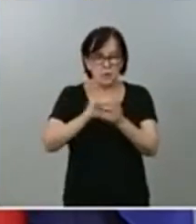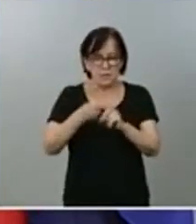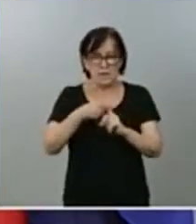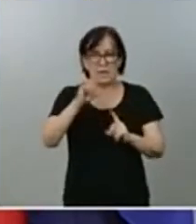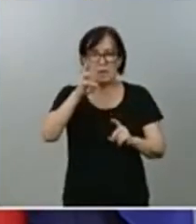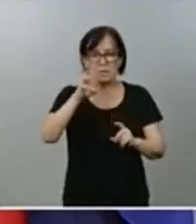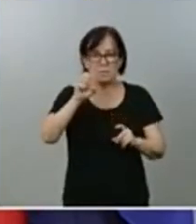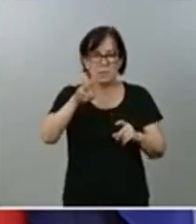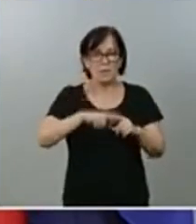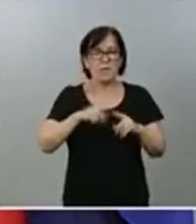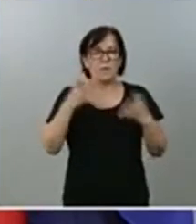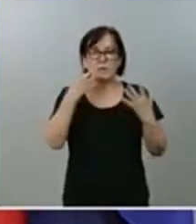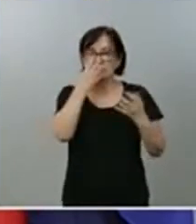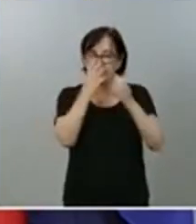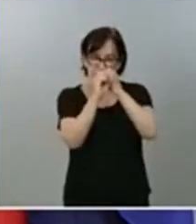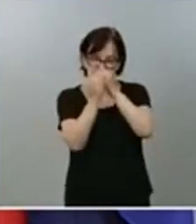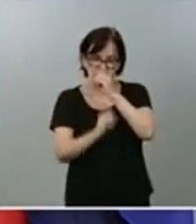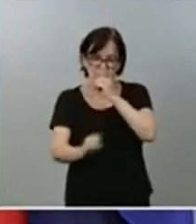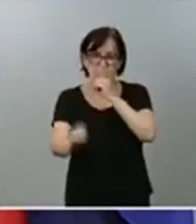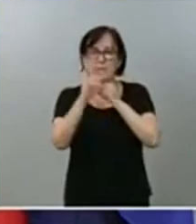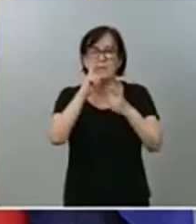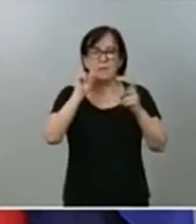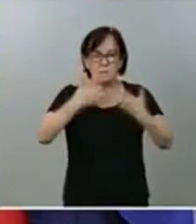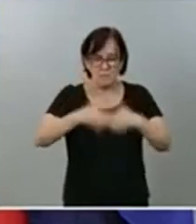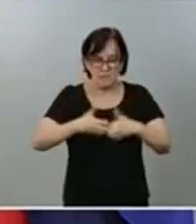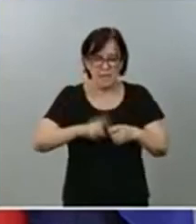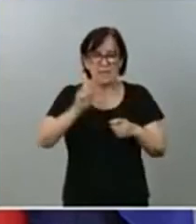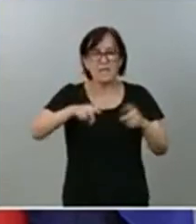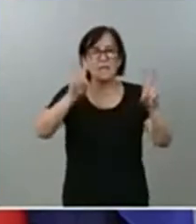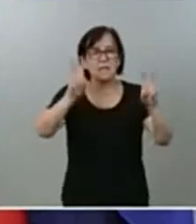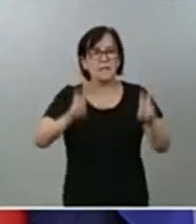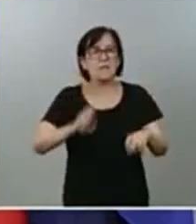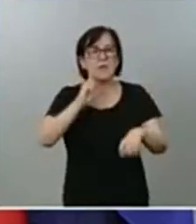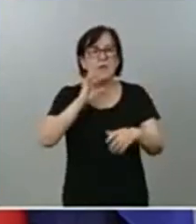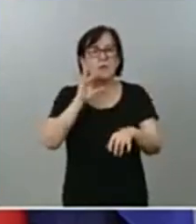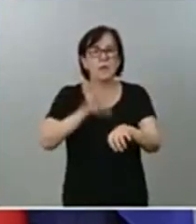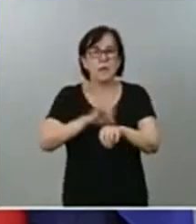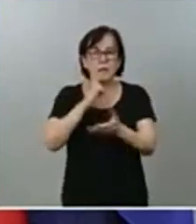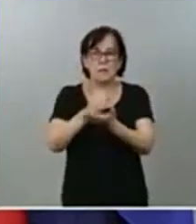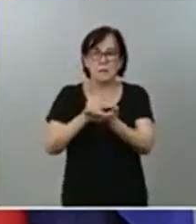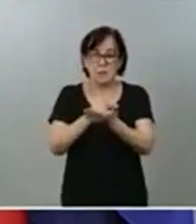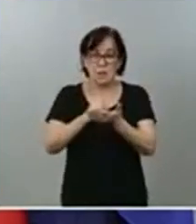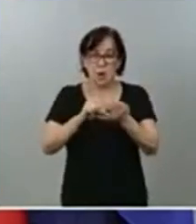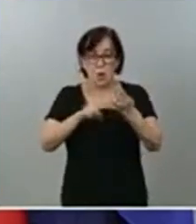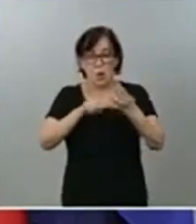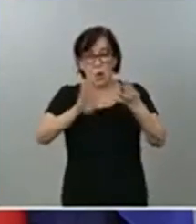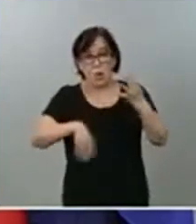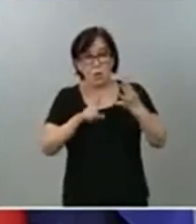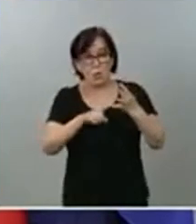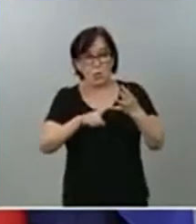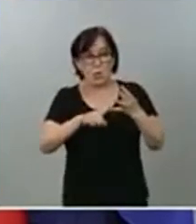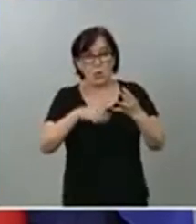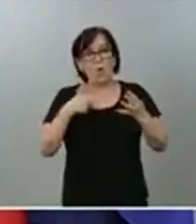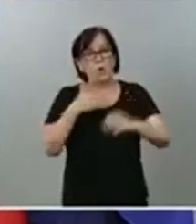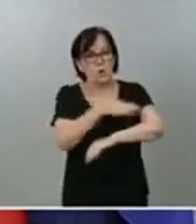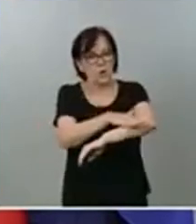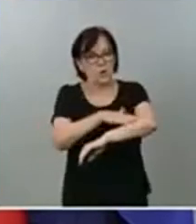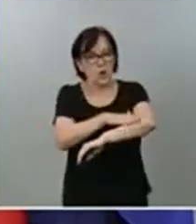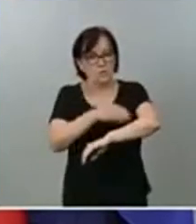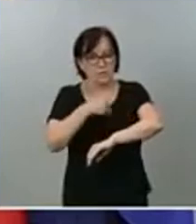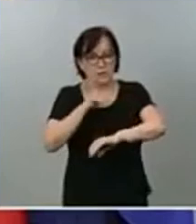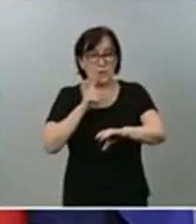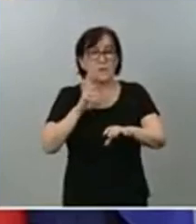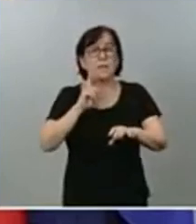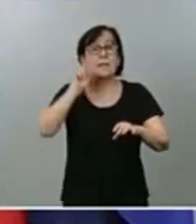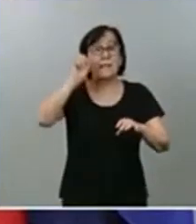ventilación mecánica invasiva y en materia de medicamentos. Este último apartado va a cargo del Gobierno de España. Adicionalmente,